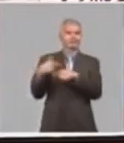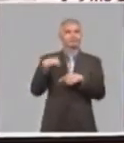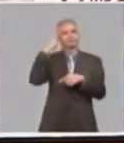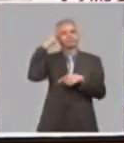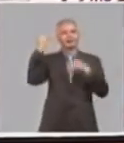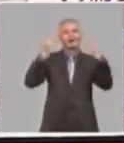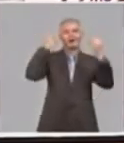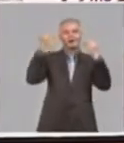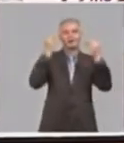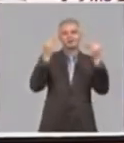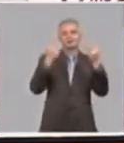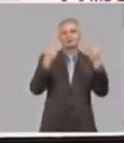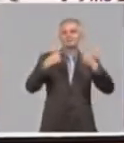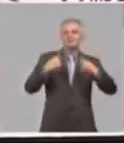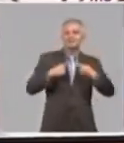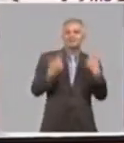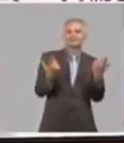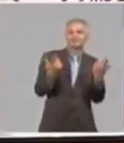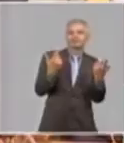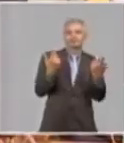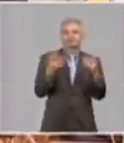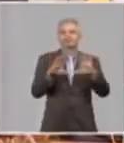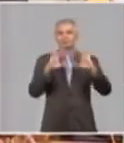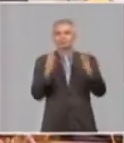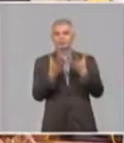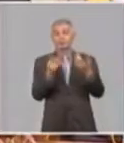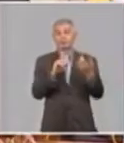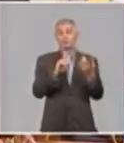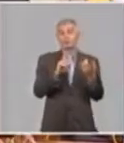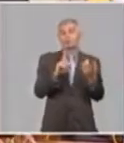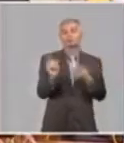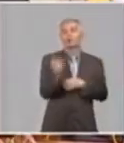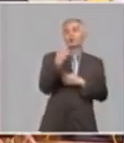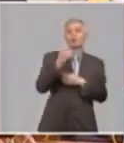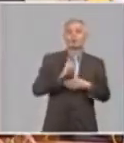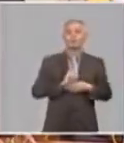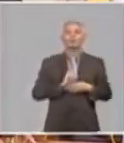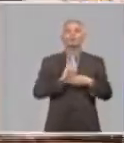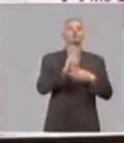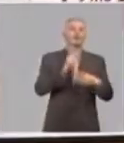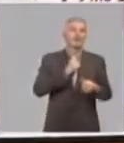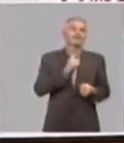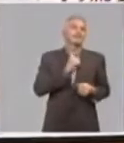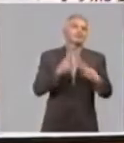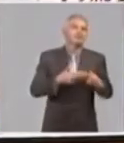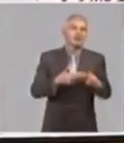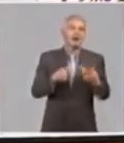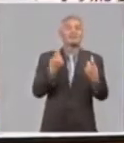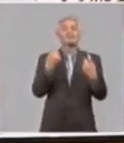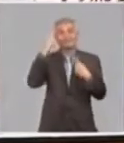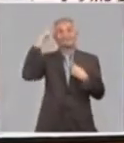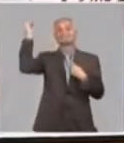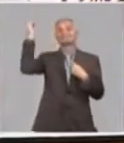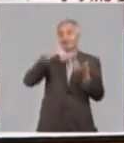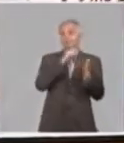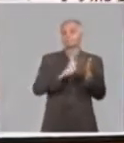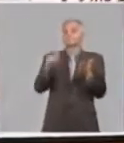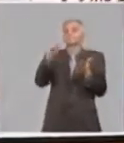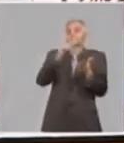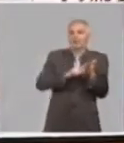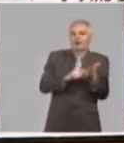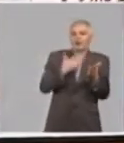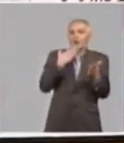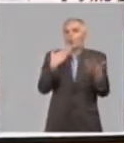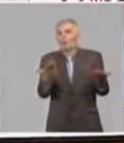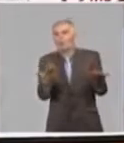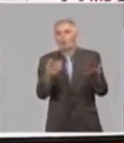ser útil, ¿no?, para las diferentes... Lo va a pasar con voluntad, que sabe cómo y cuándo se va a hacer. Exactamente. También el